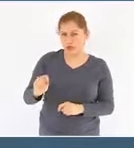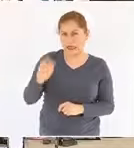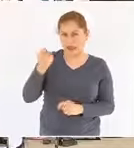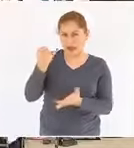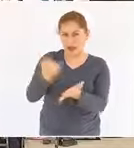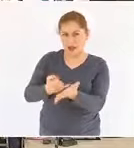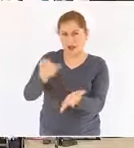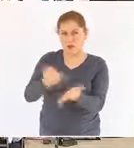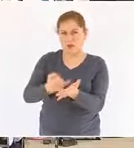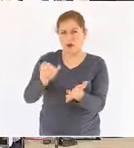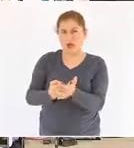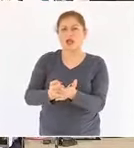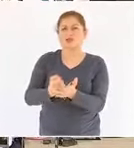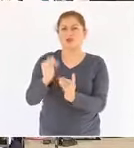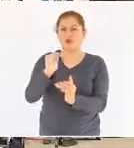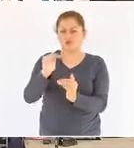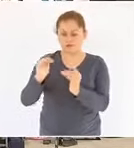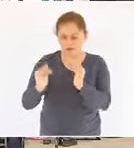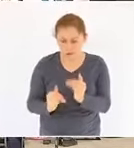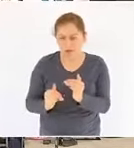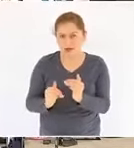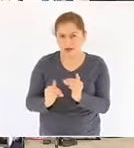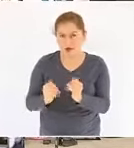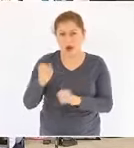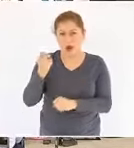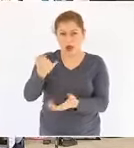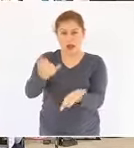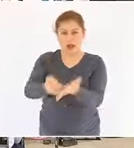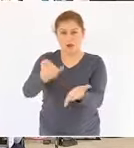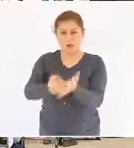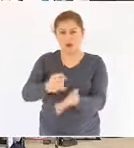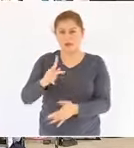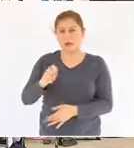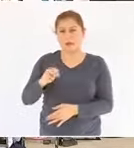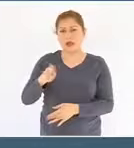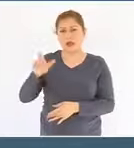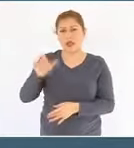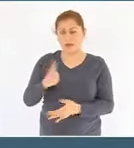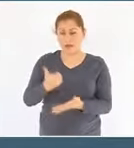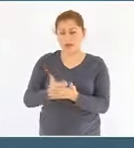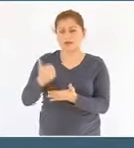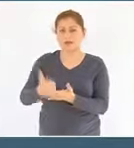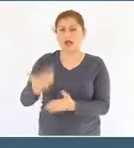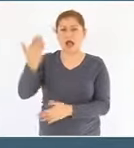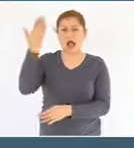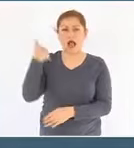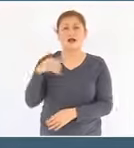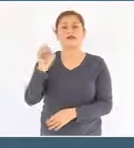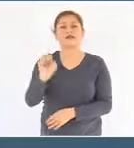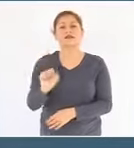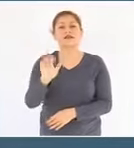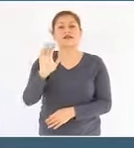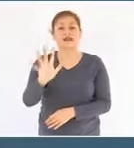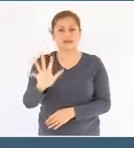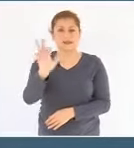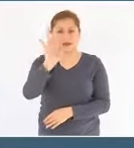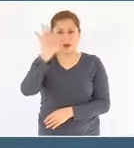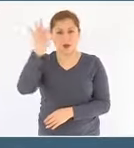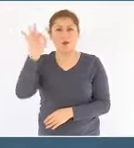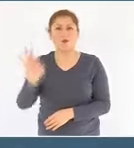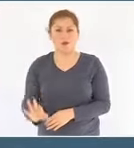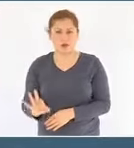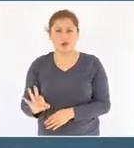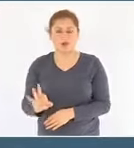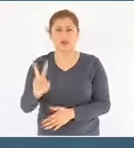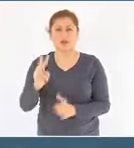que paga Pemex por la extracción de hidrocarburos pasando del 65% en el año